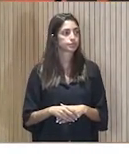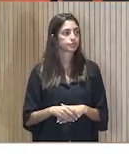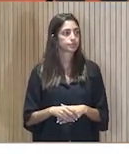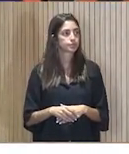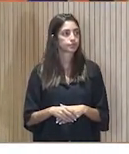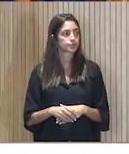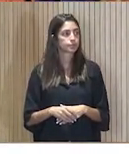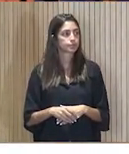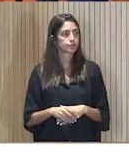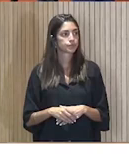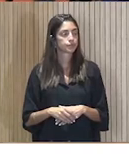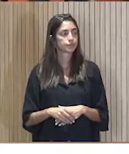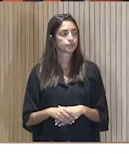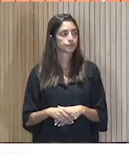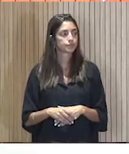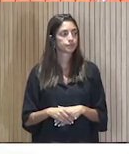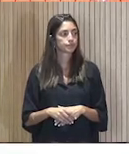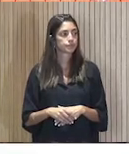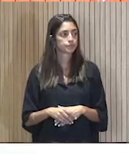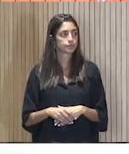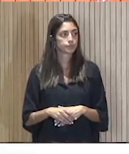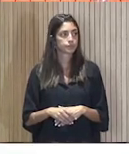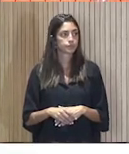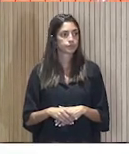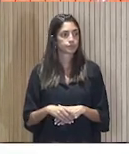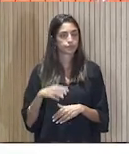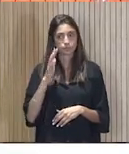Aquí yo, ¿no? Sí, por favor. Muy bien. Gracias.